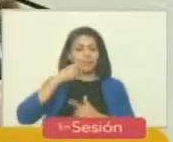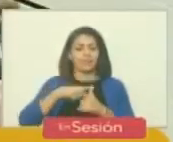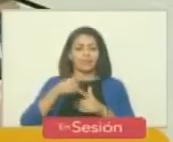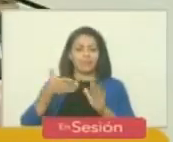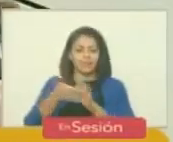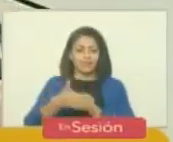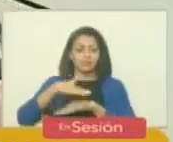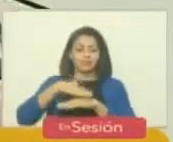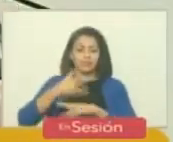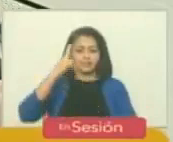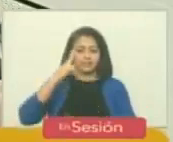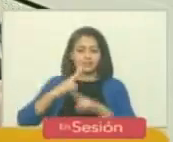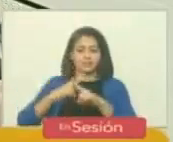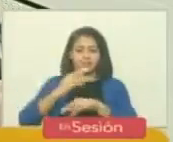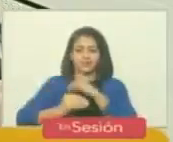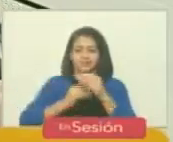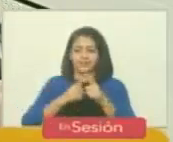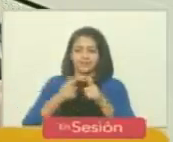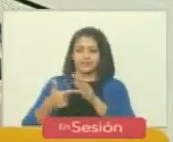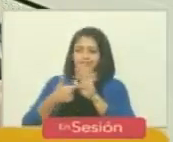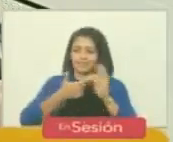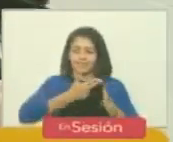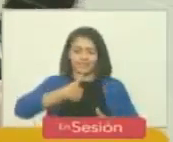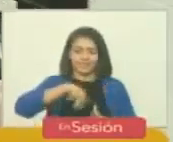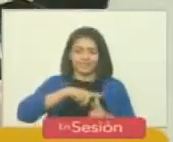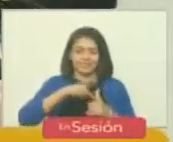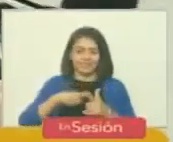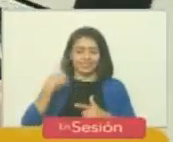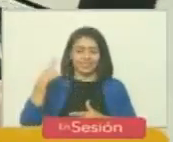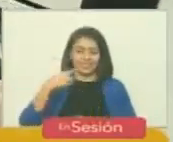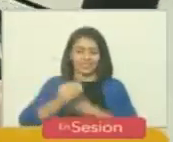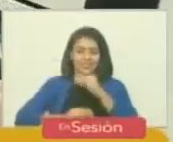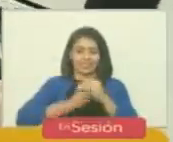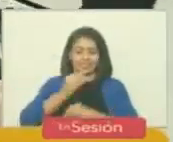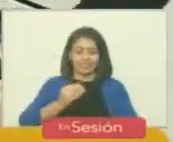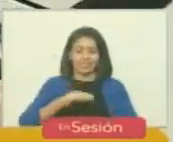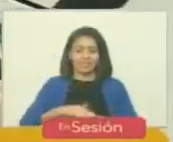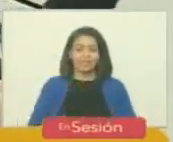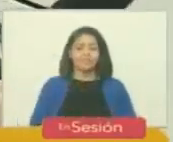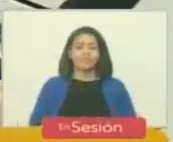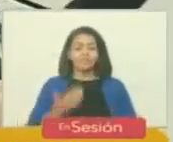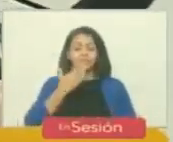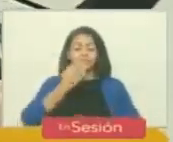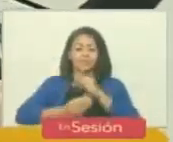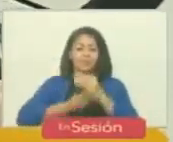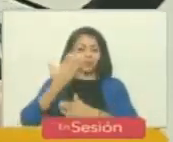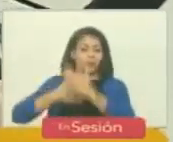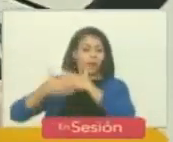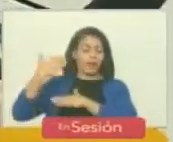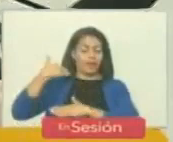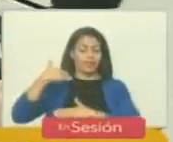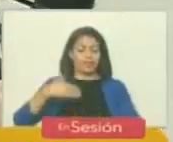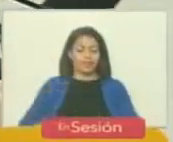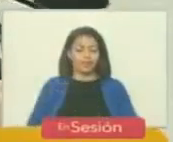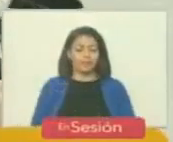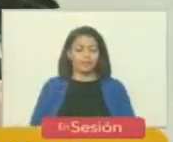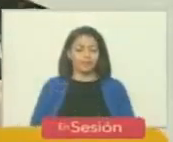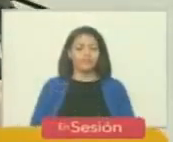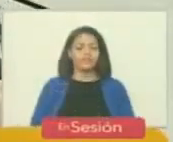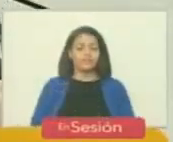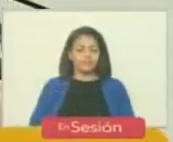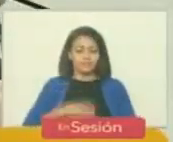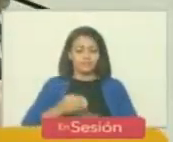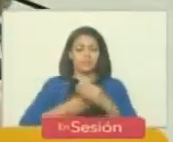mejor homenaje es hacer nosotros lo que tenemos que hacer ellos lo hicieron lo que tenían que hacer y lo honramos